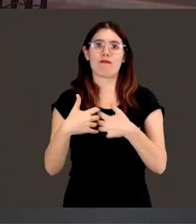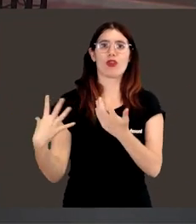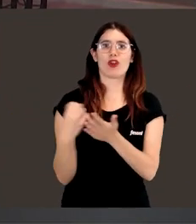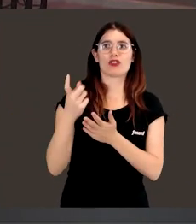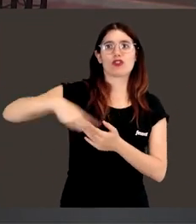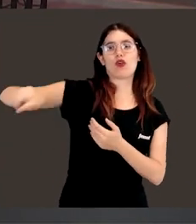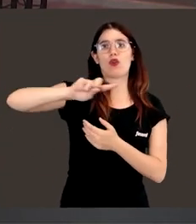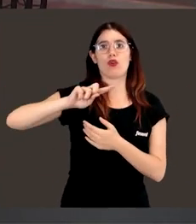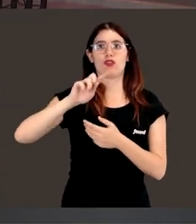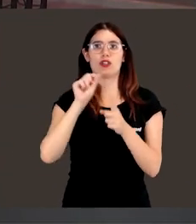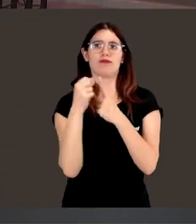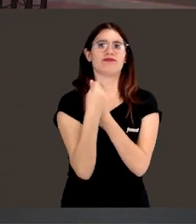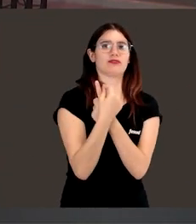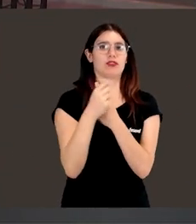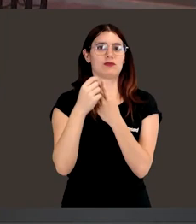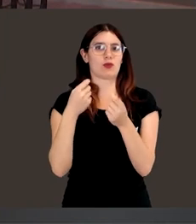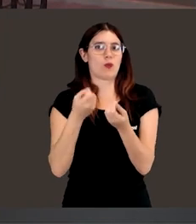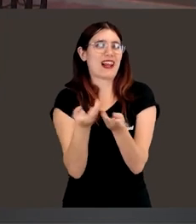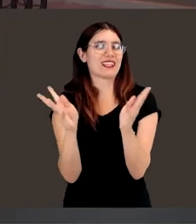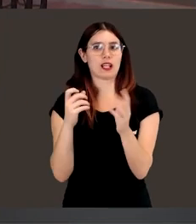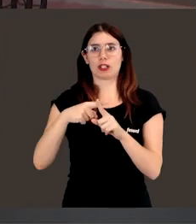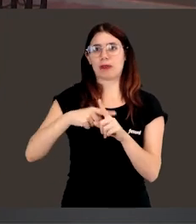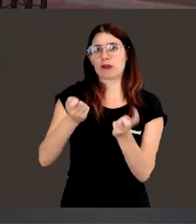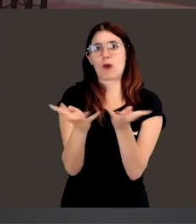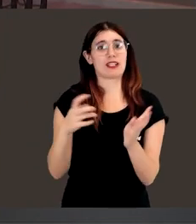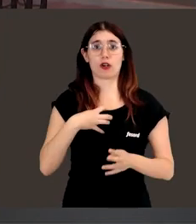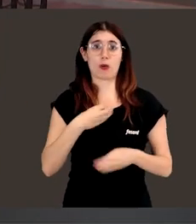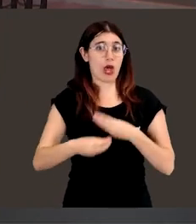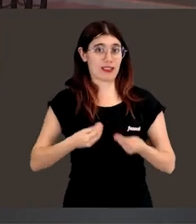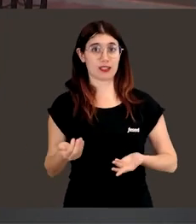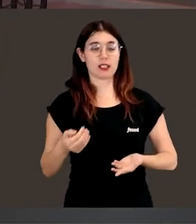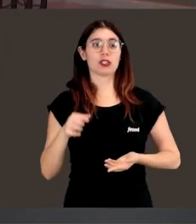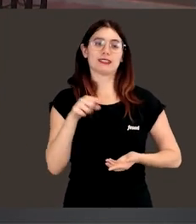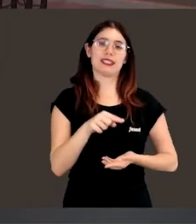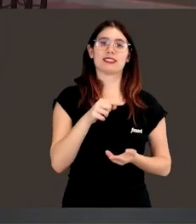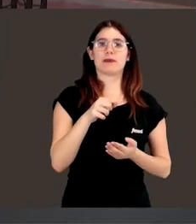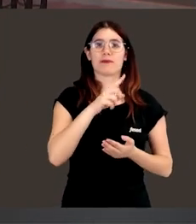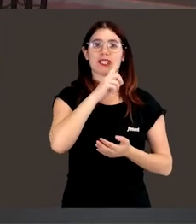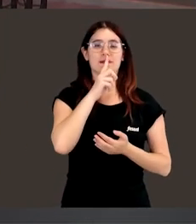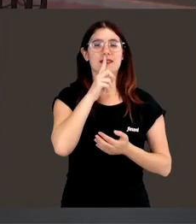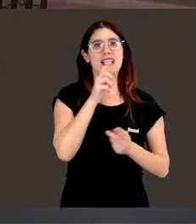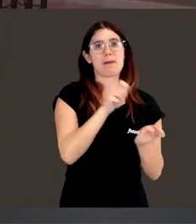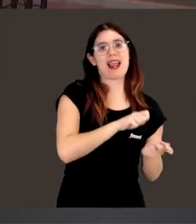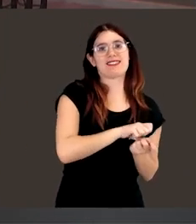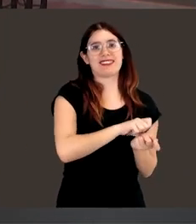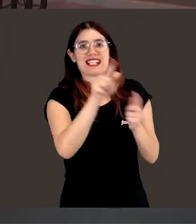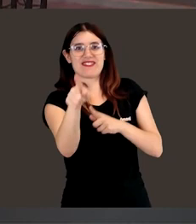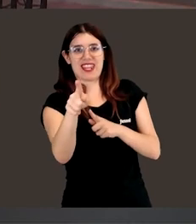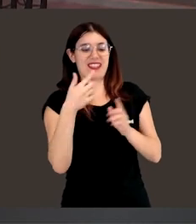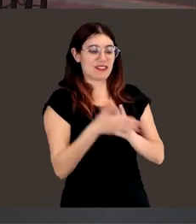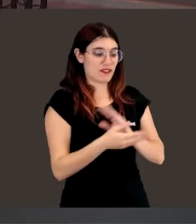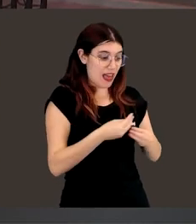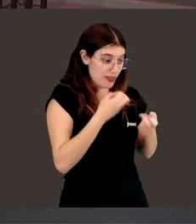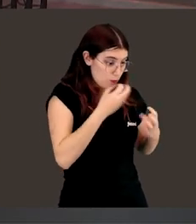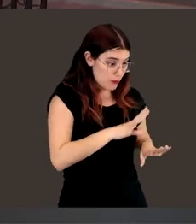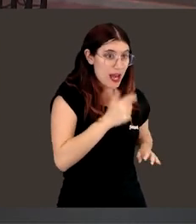cualquier momento, en cualquier temperatura, En cualquier circunstancia. Entonces, eso que se llama la transferencia industrial es cómo pasar de hacer algo muy bien.